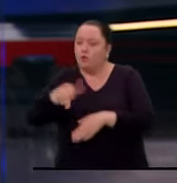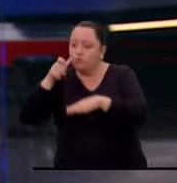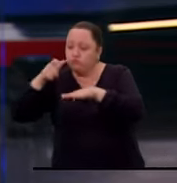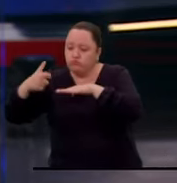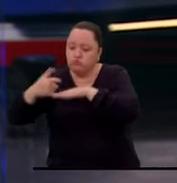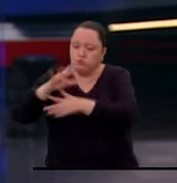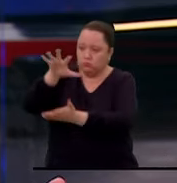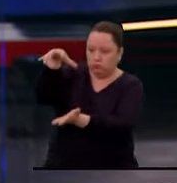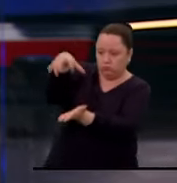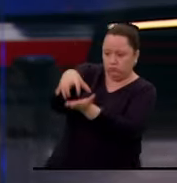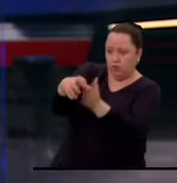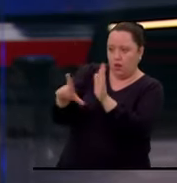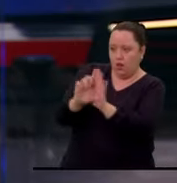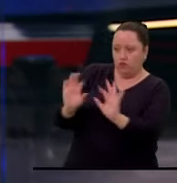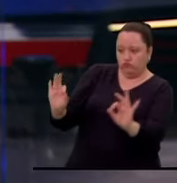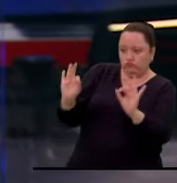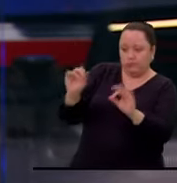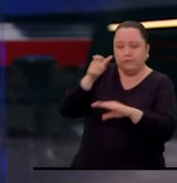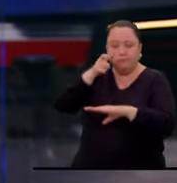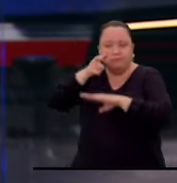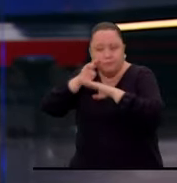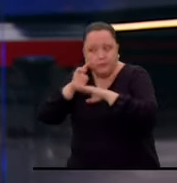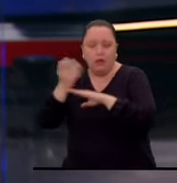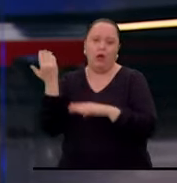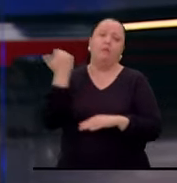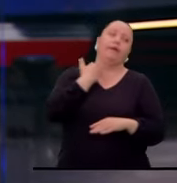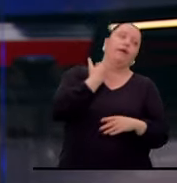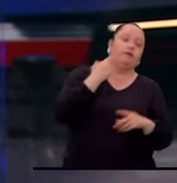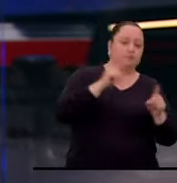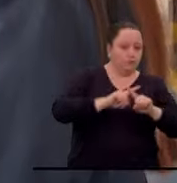sí es legal y se evite dolores de cabeza.